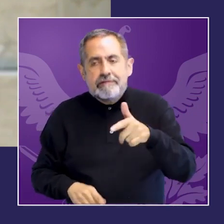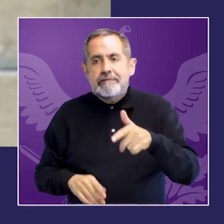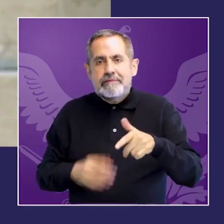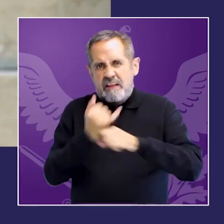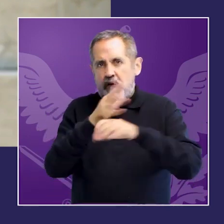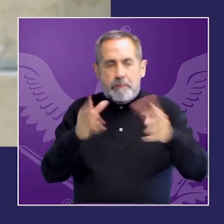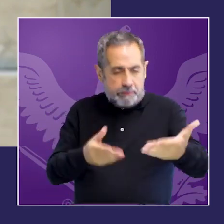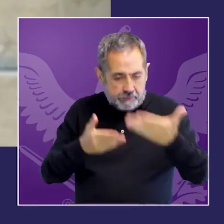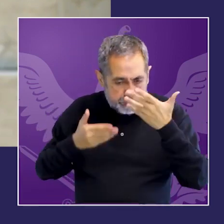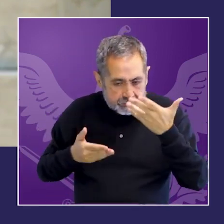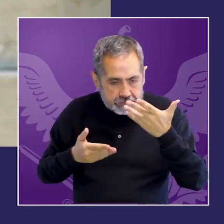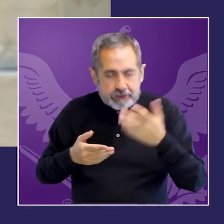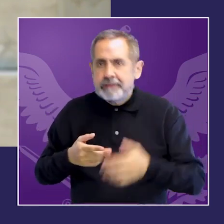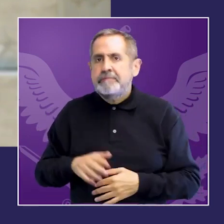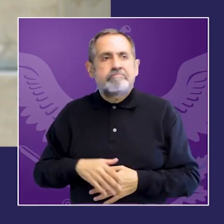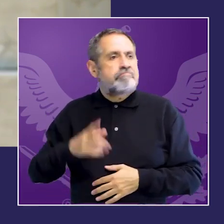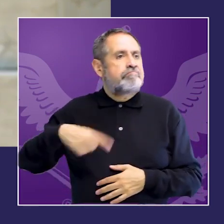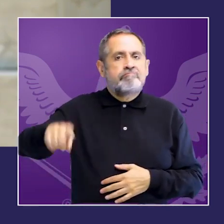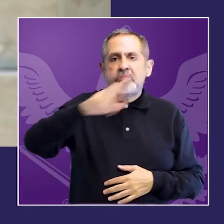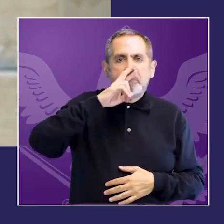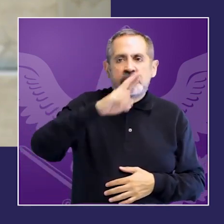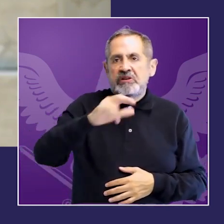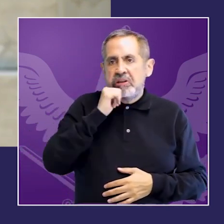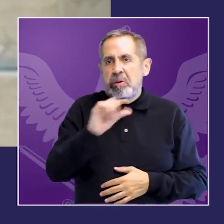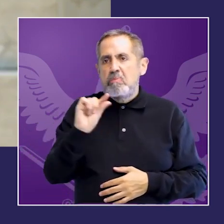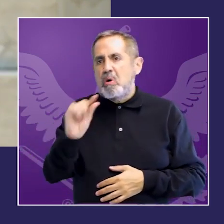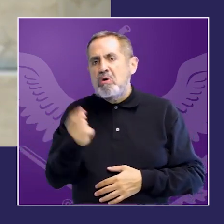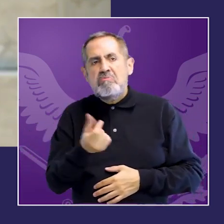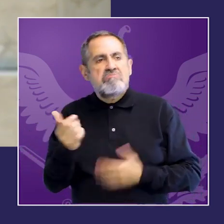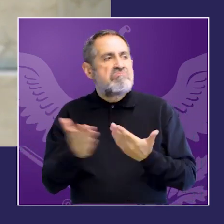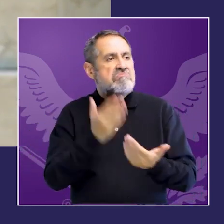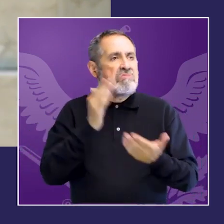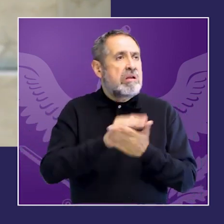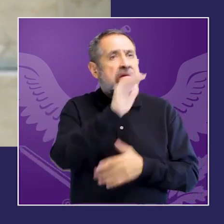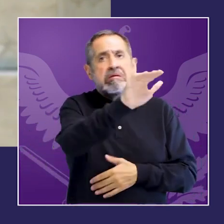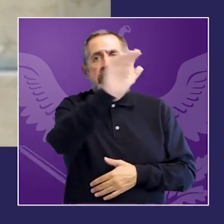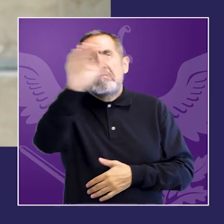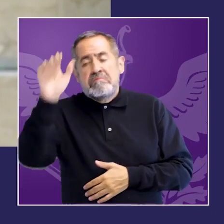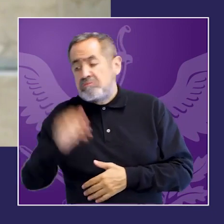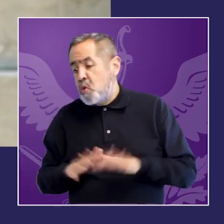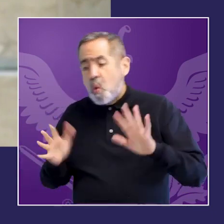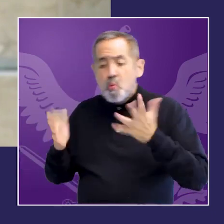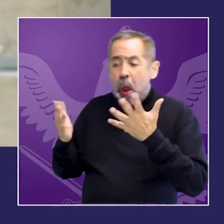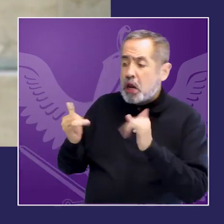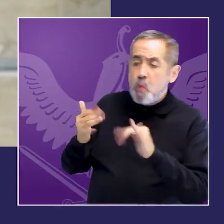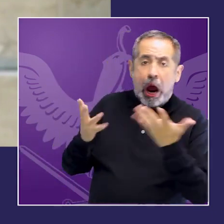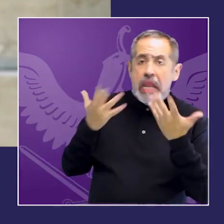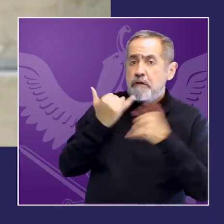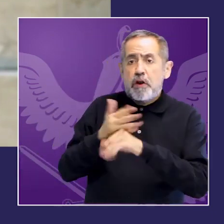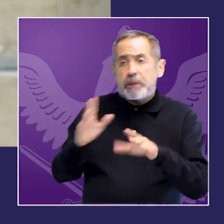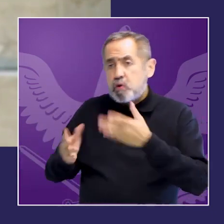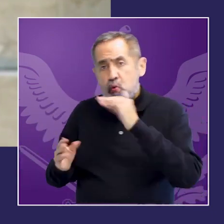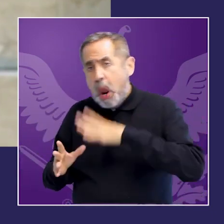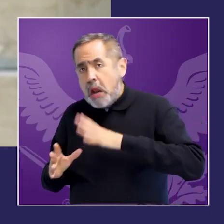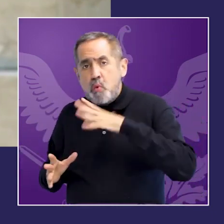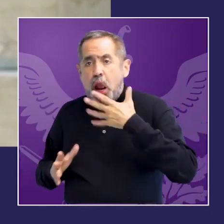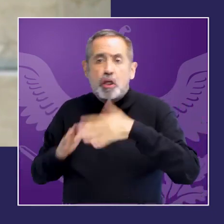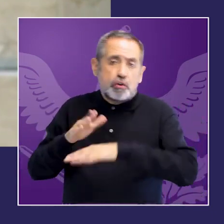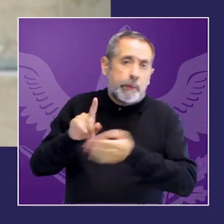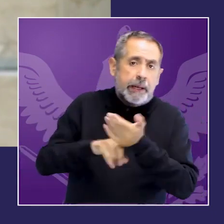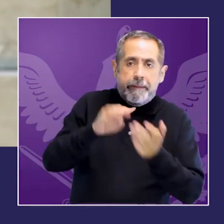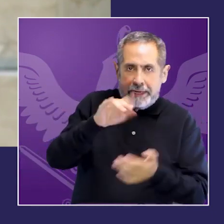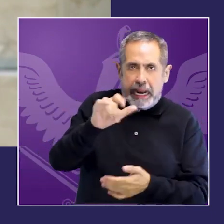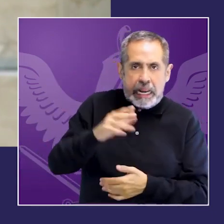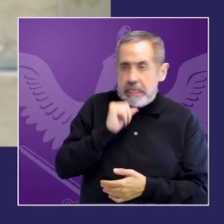información fue que pocos respondieron en el pedido de acceso a información pública dos que esa información no estaba no era muy clara no estaba disponible